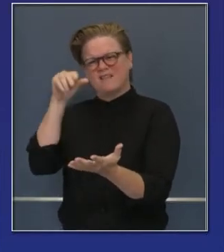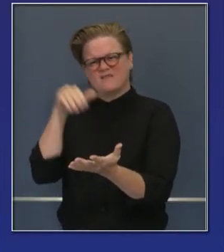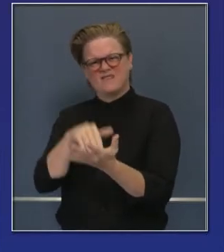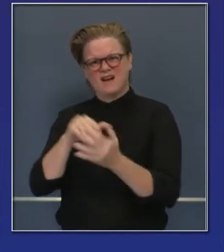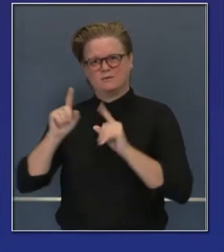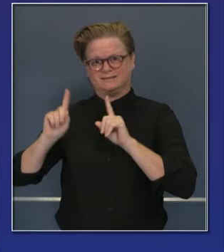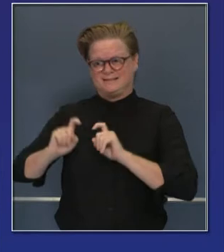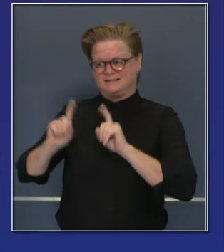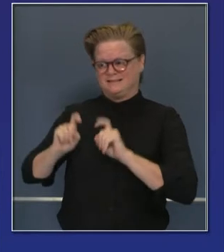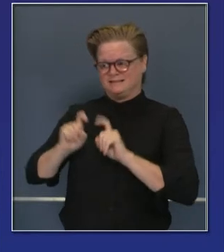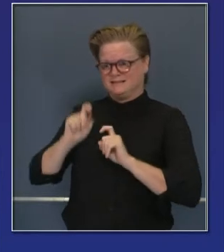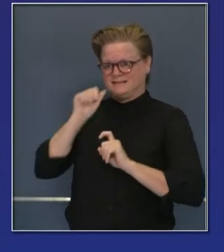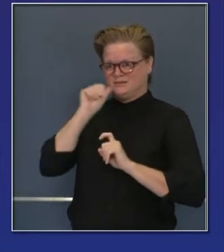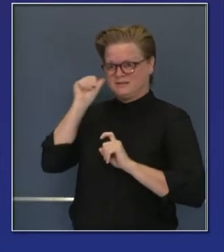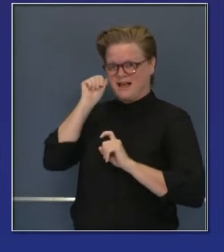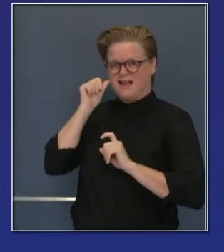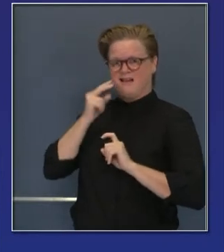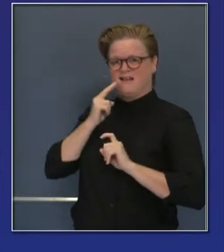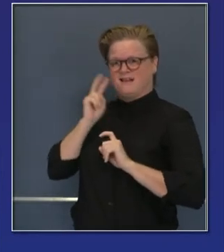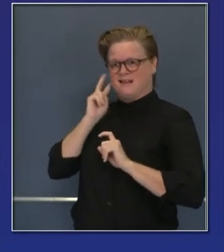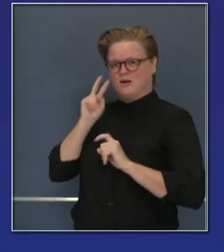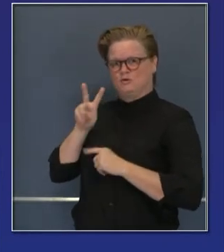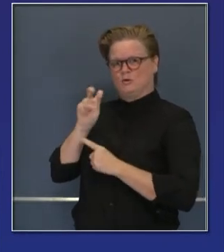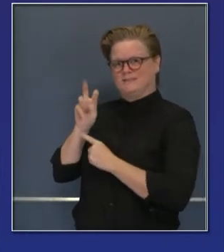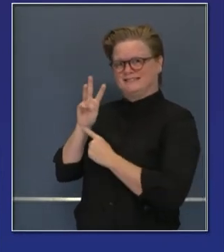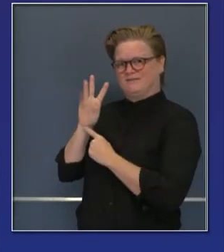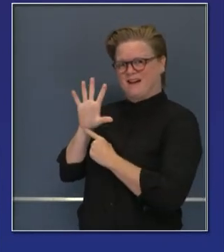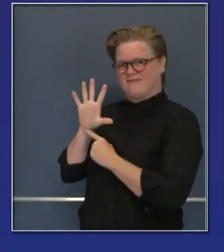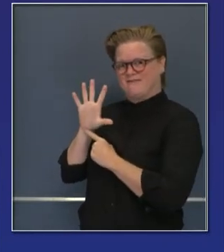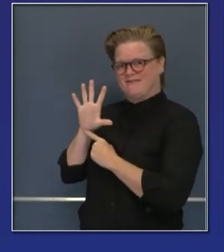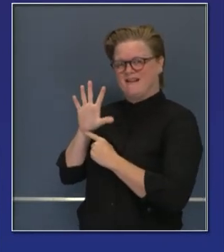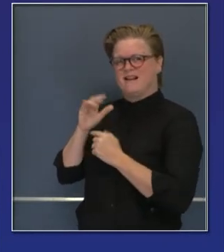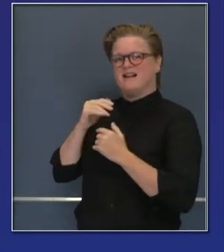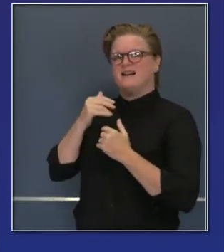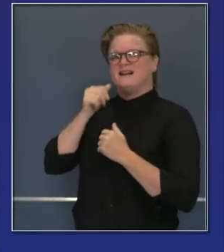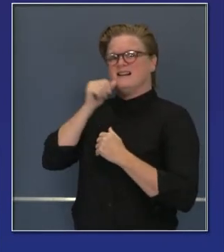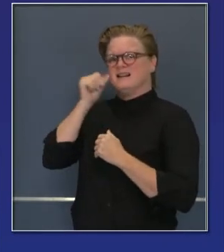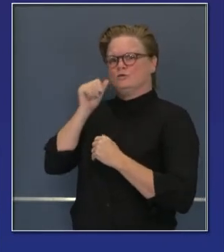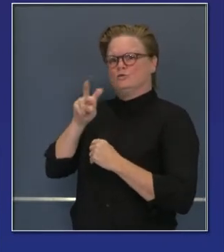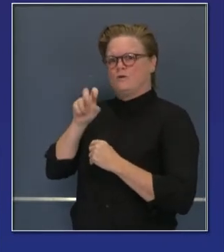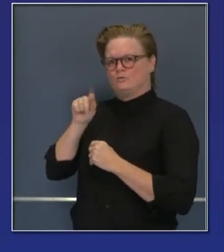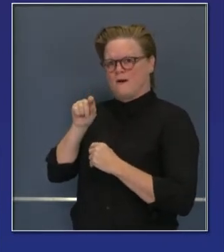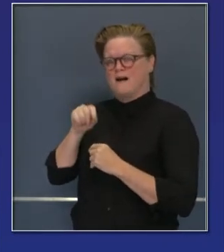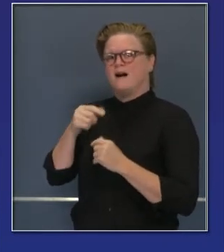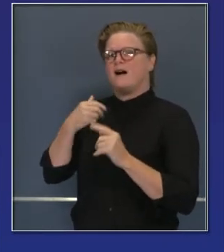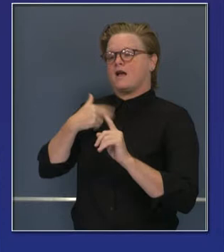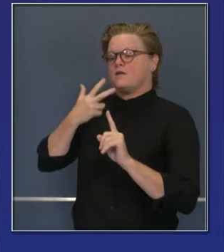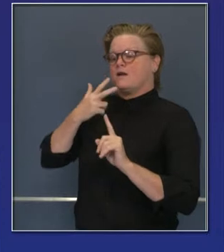ayer, 265,000 pruebas el sábado, 240,000 el viernes.